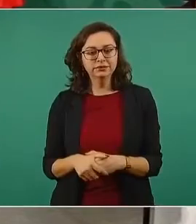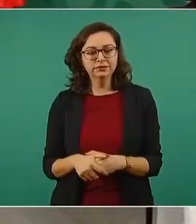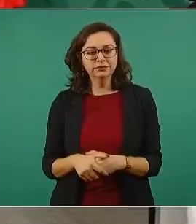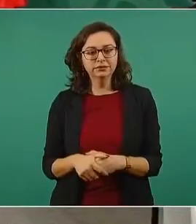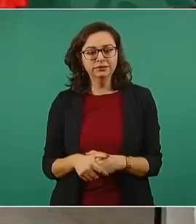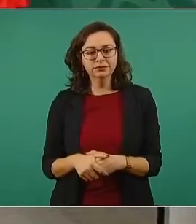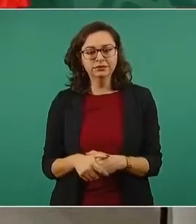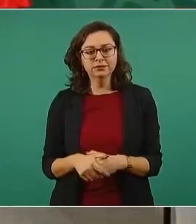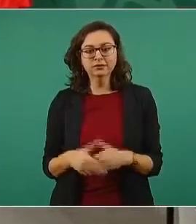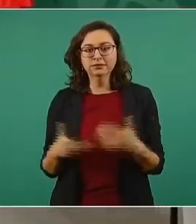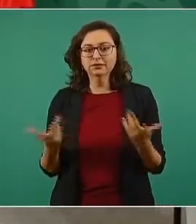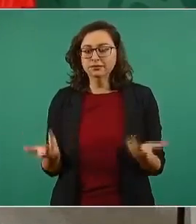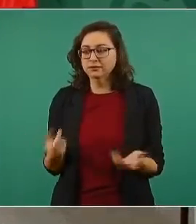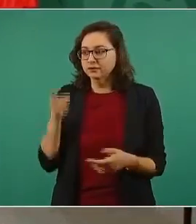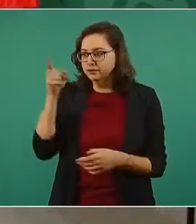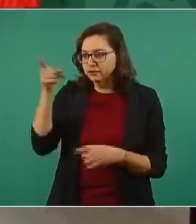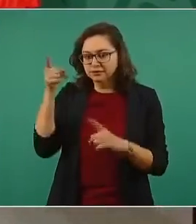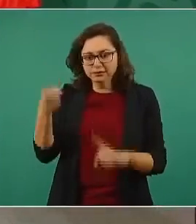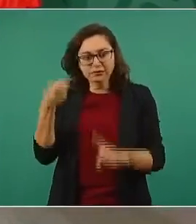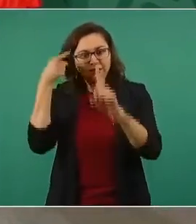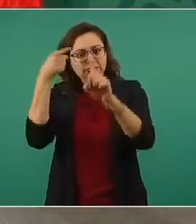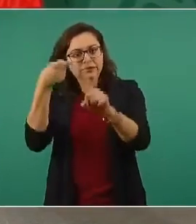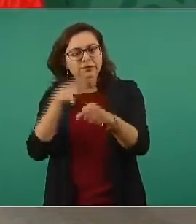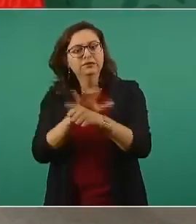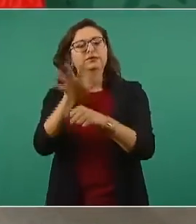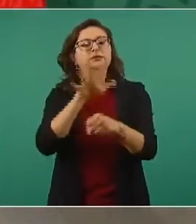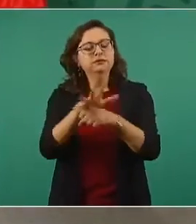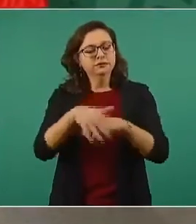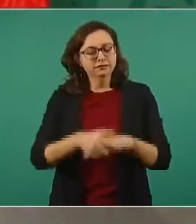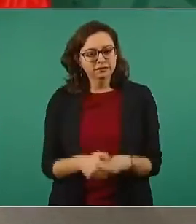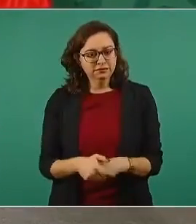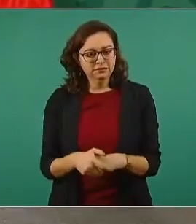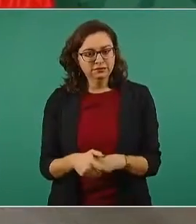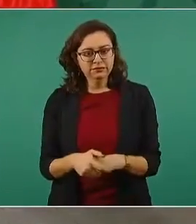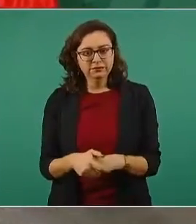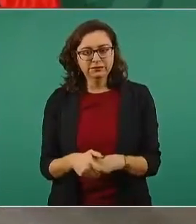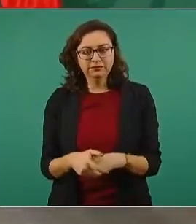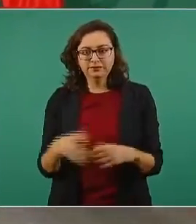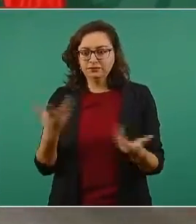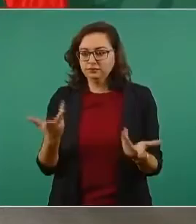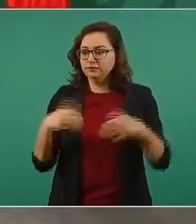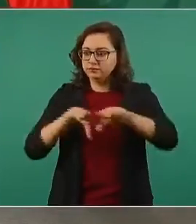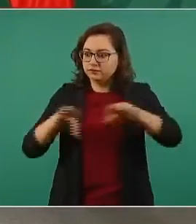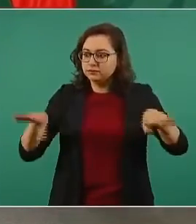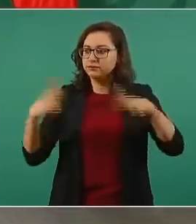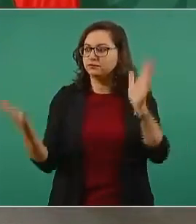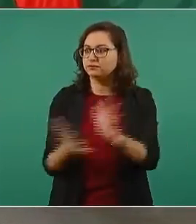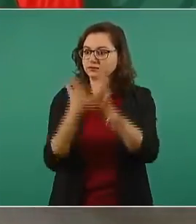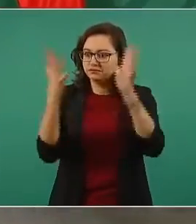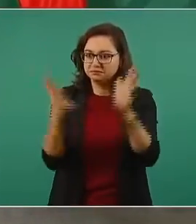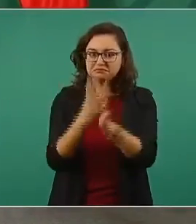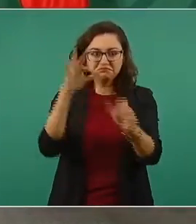tiene como propósito impedir que haya democracia.